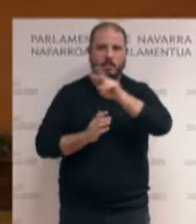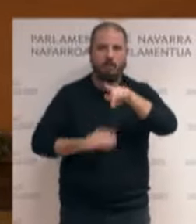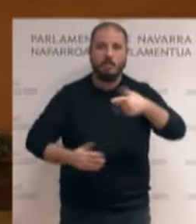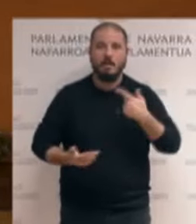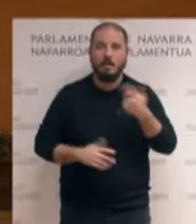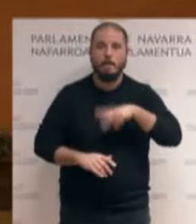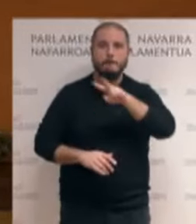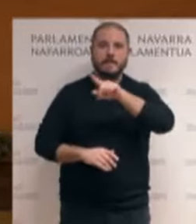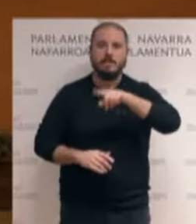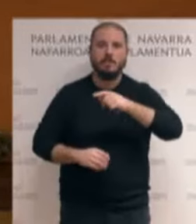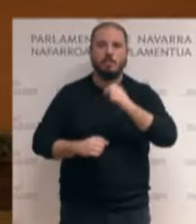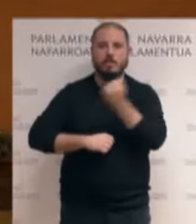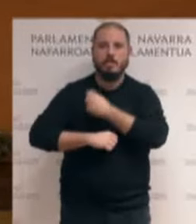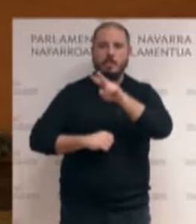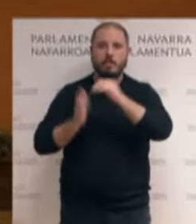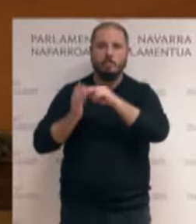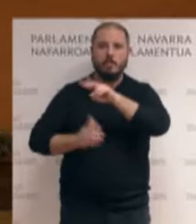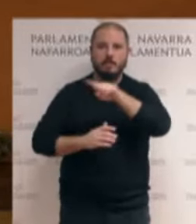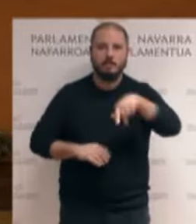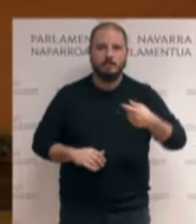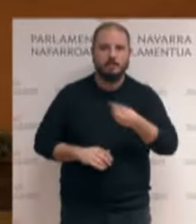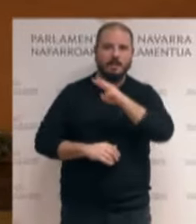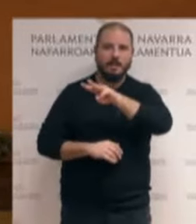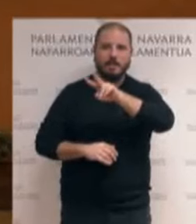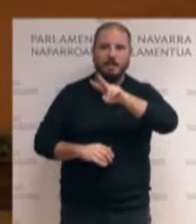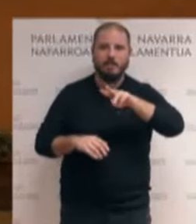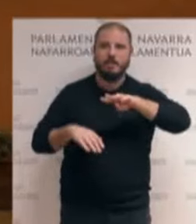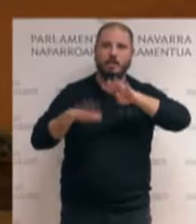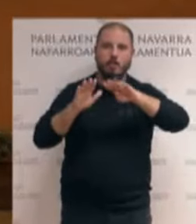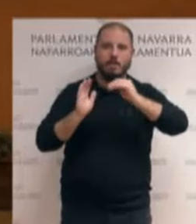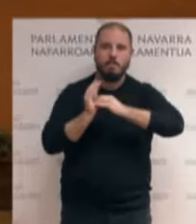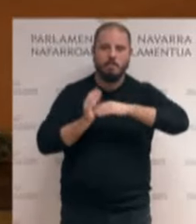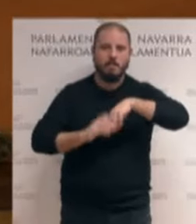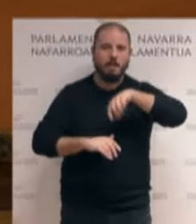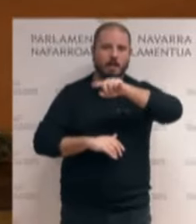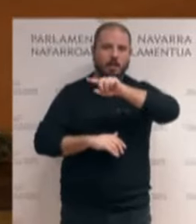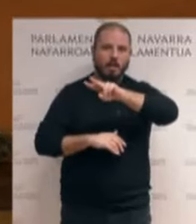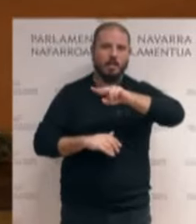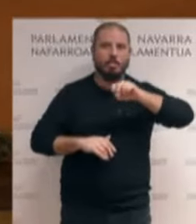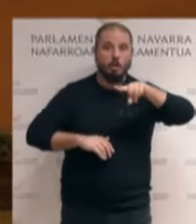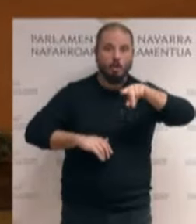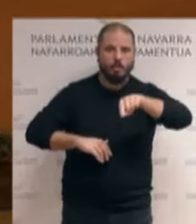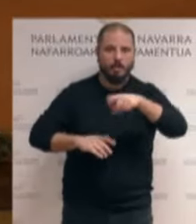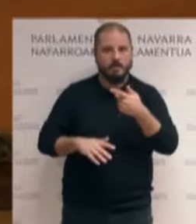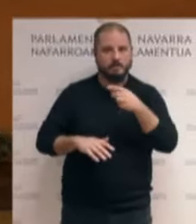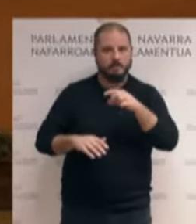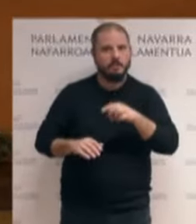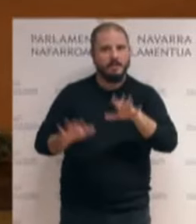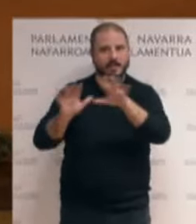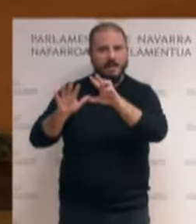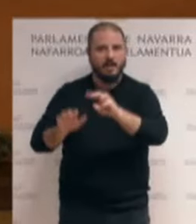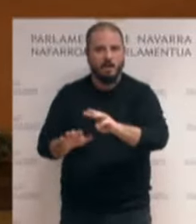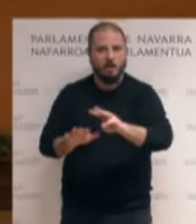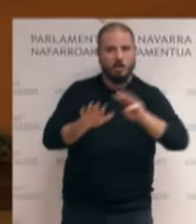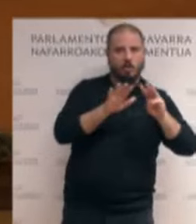2022 con 329.412 viviendas, de las que casi ocho de cada diez están ocupadas como vivienda